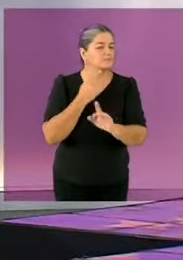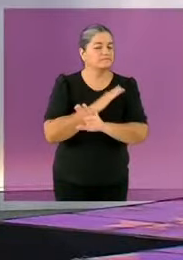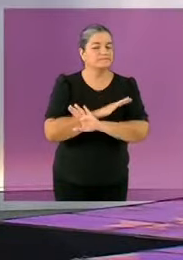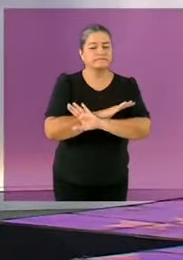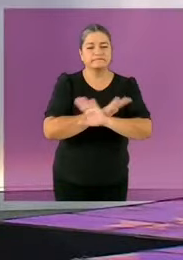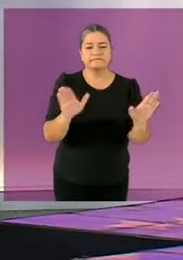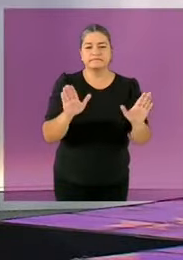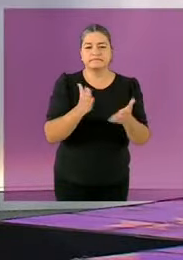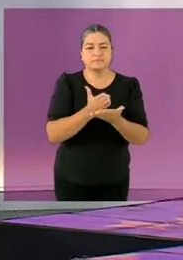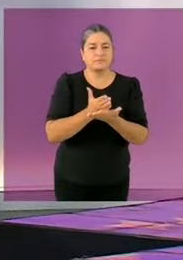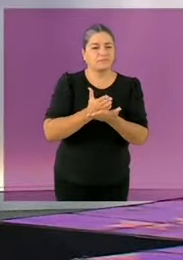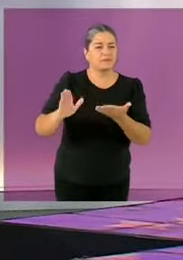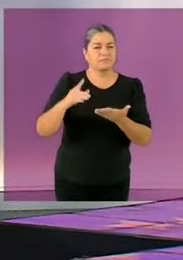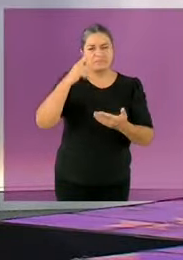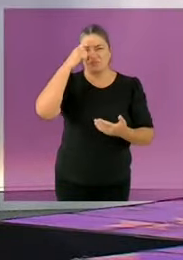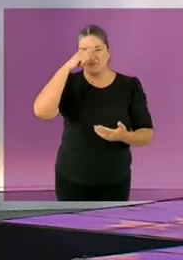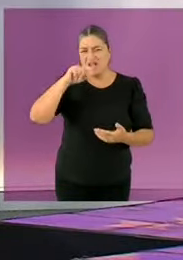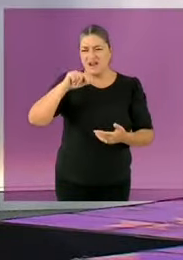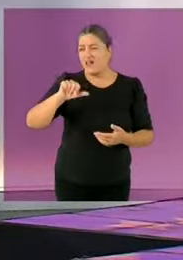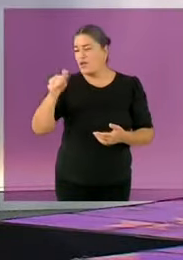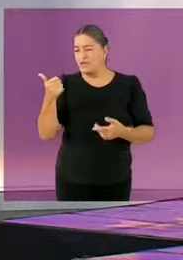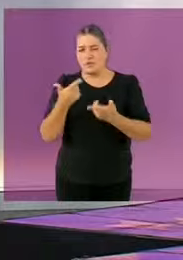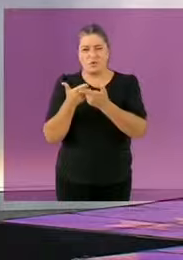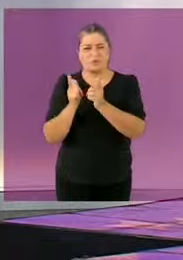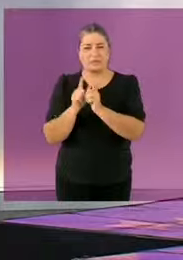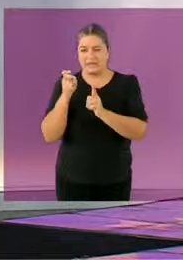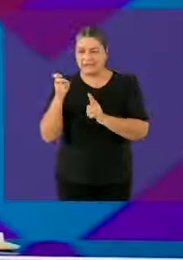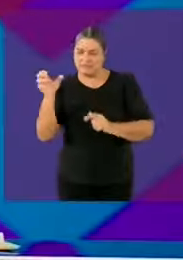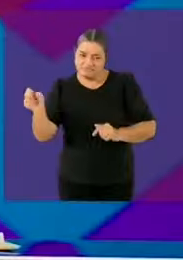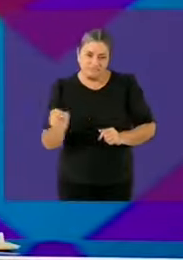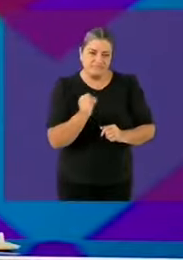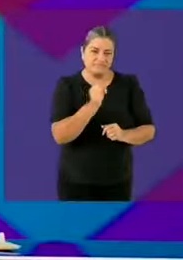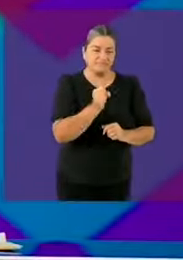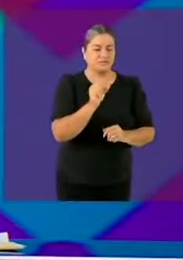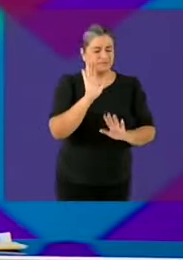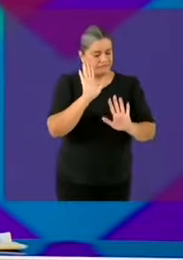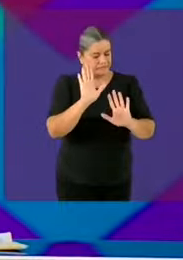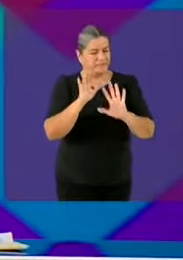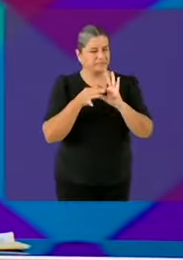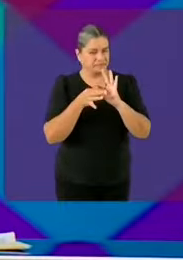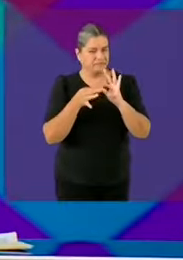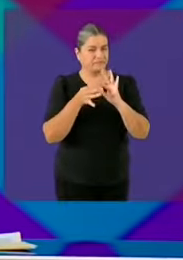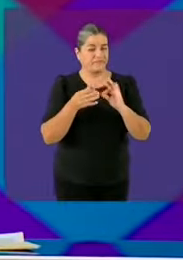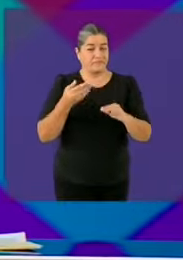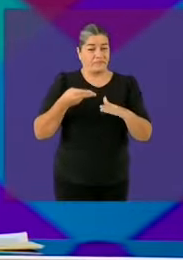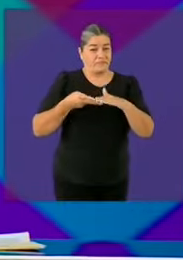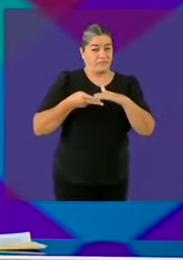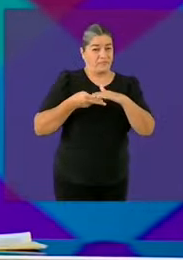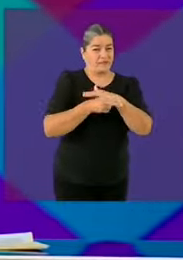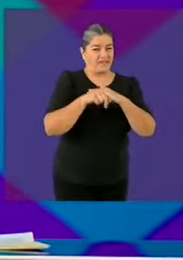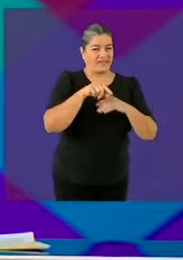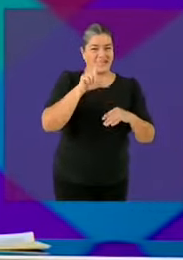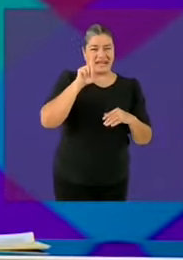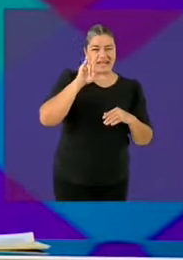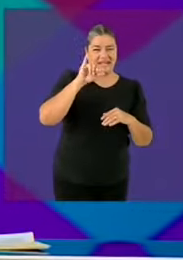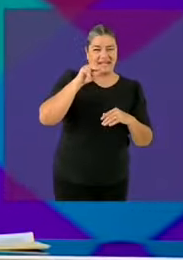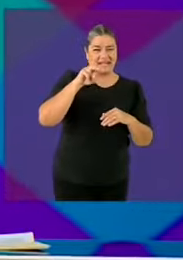a Daniel Hernández, una víctima de la línea 12, Claudia, o es otro caso de impunidad,